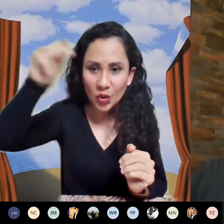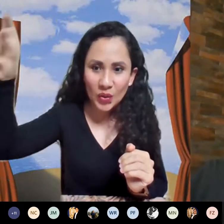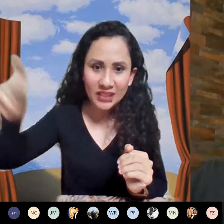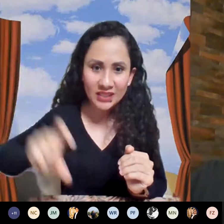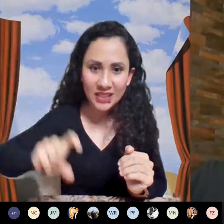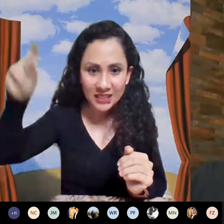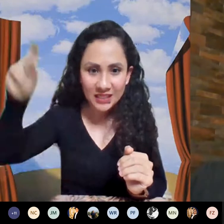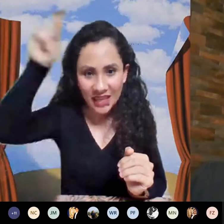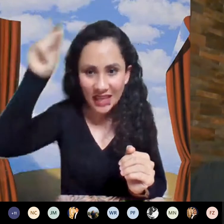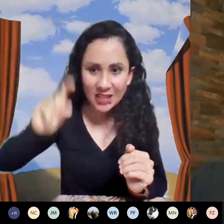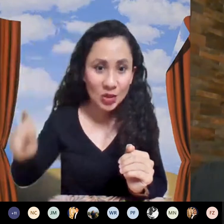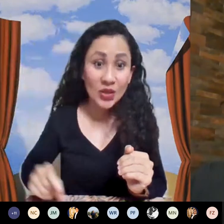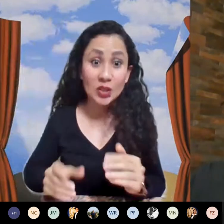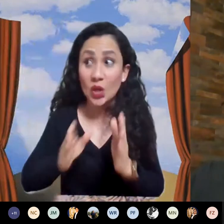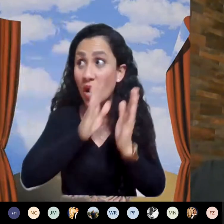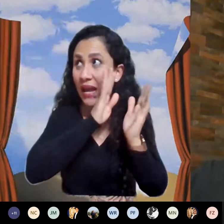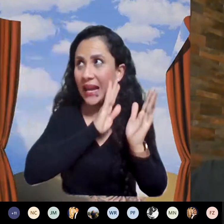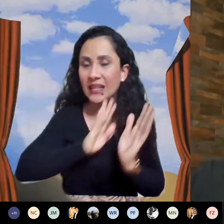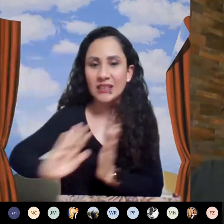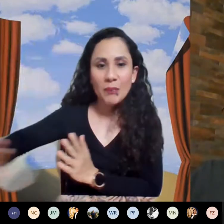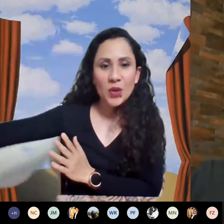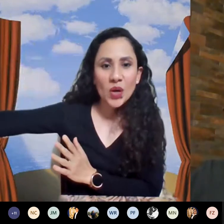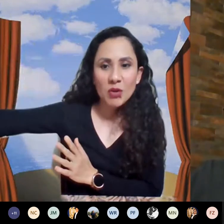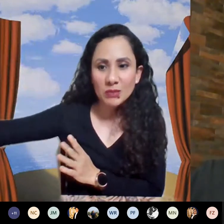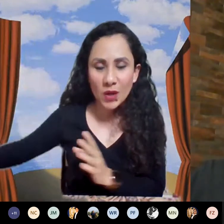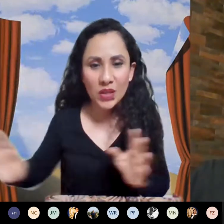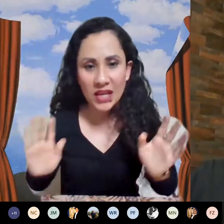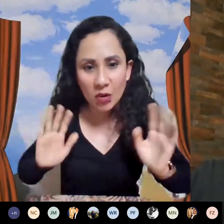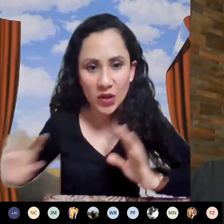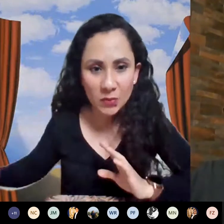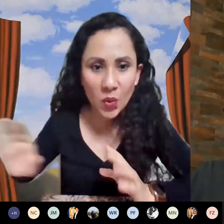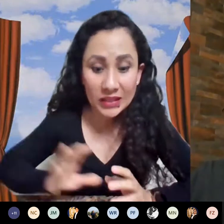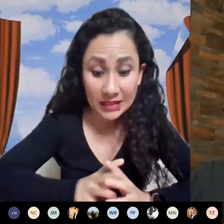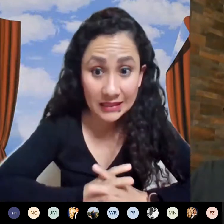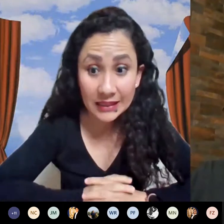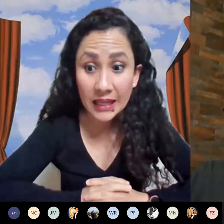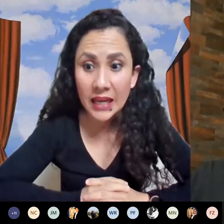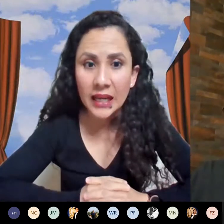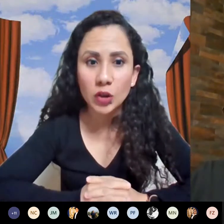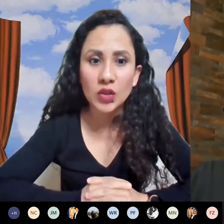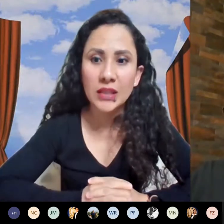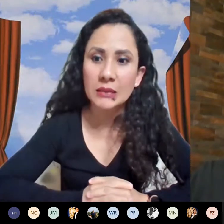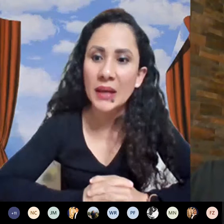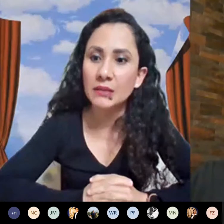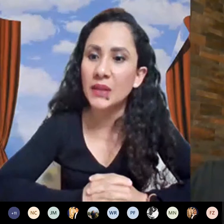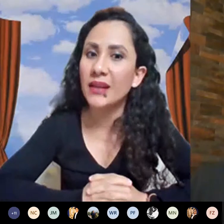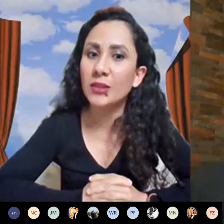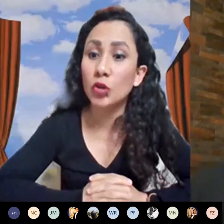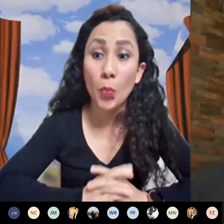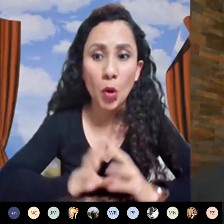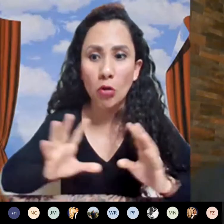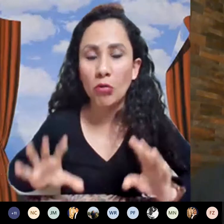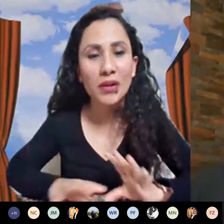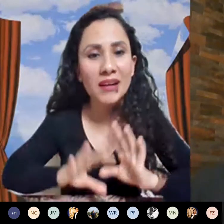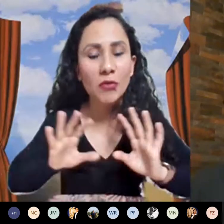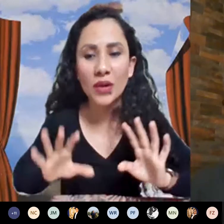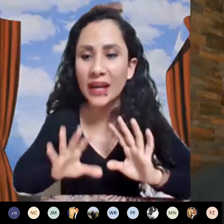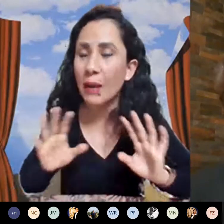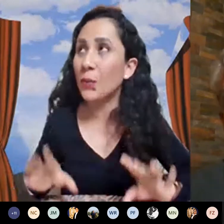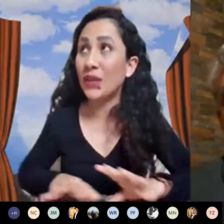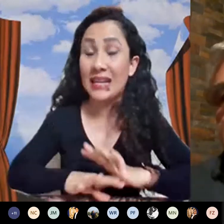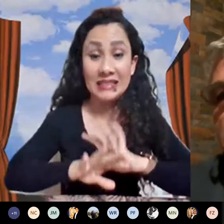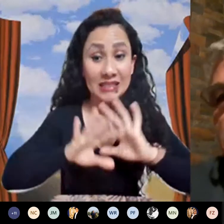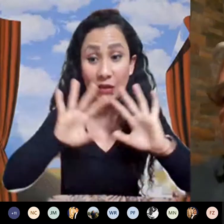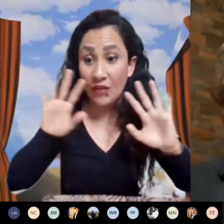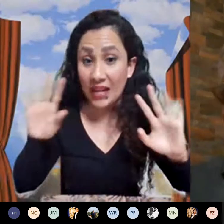este otro índice tiene esto esto el desempeño que yo espero del algoritmo es este entonces más bien es como un